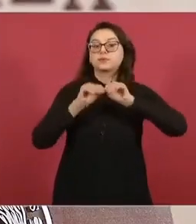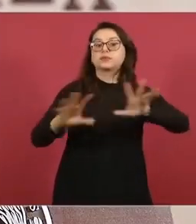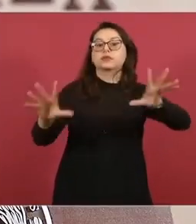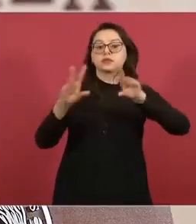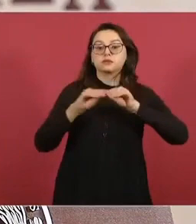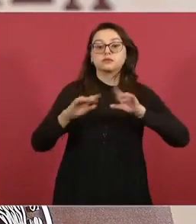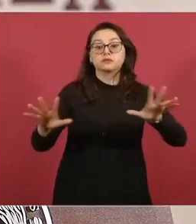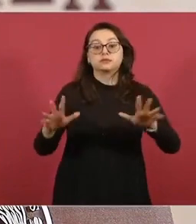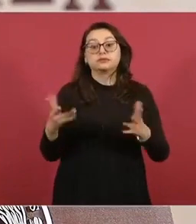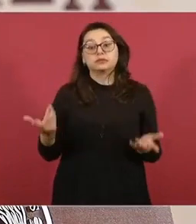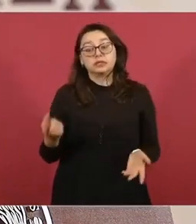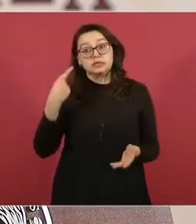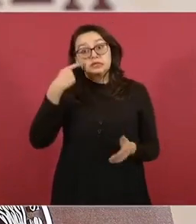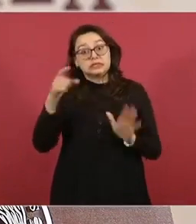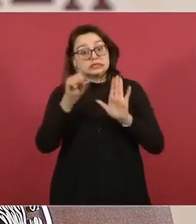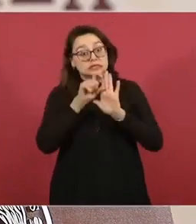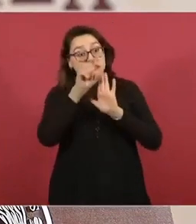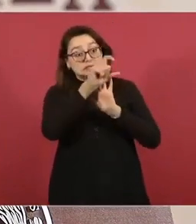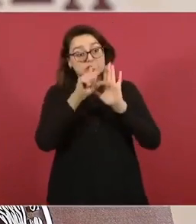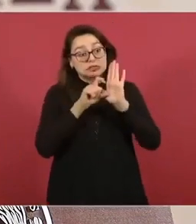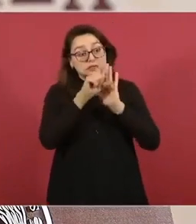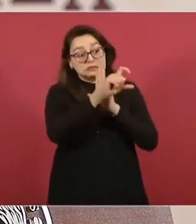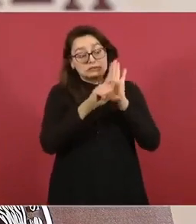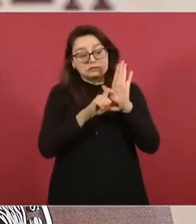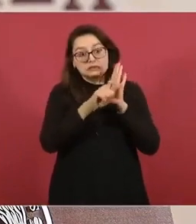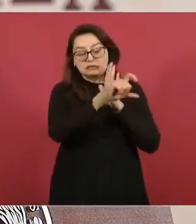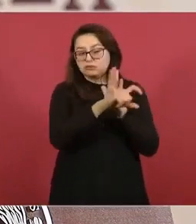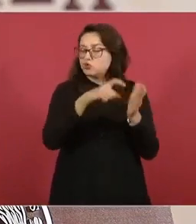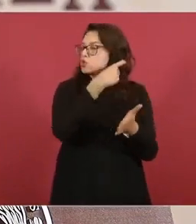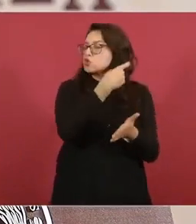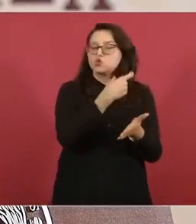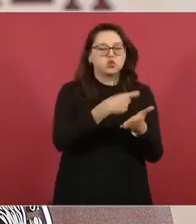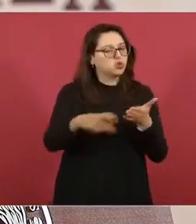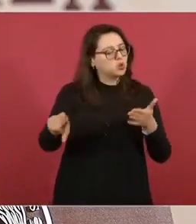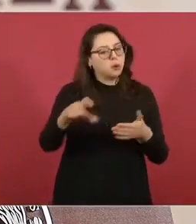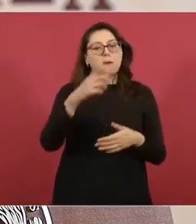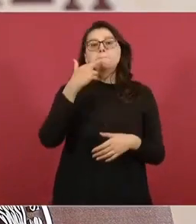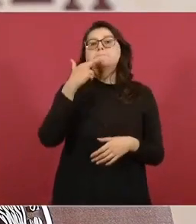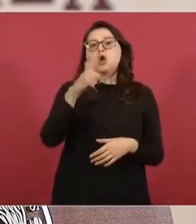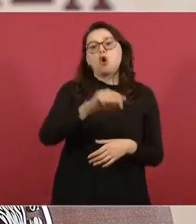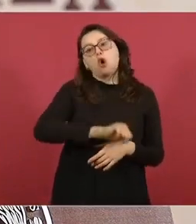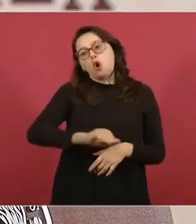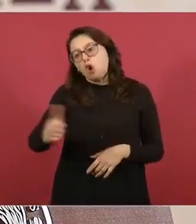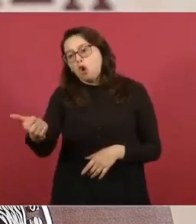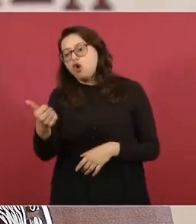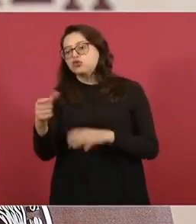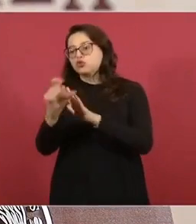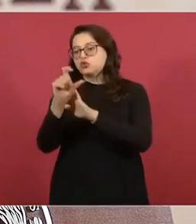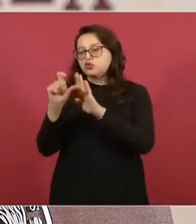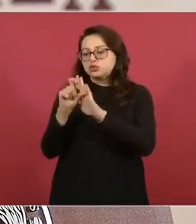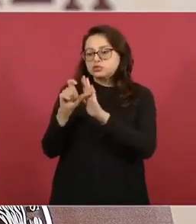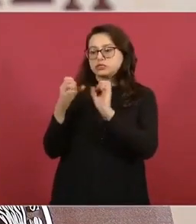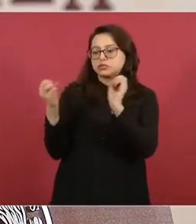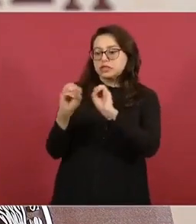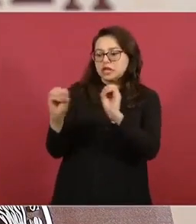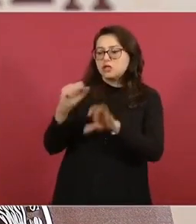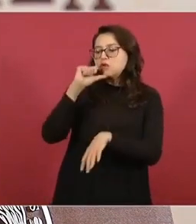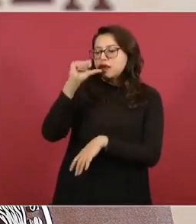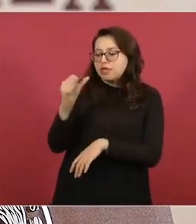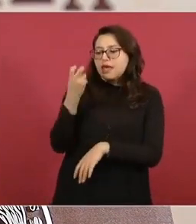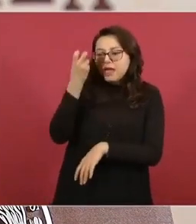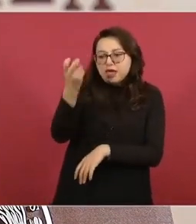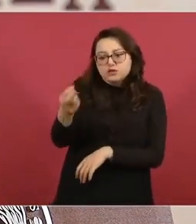población que cuantos menos sellos tenga si no tienes sellos mejor y sí hay productos que tienen cuatro hasta cinco sellos